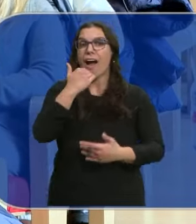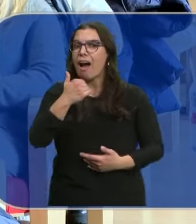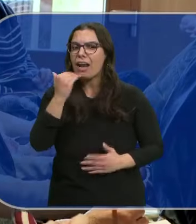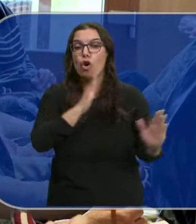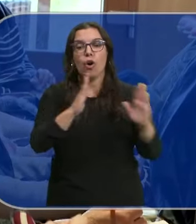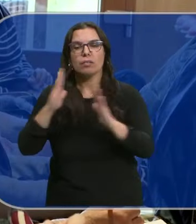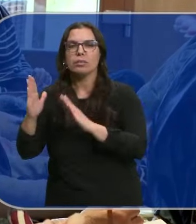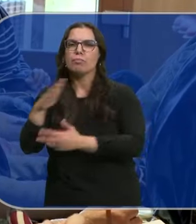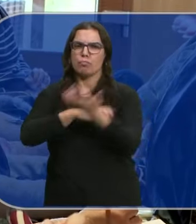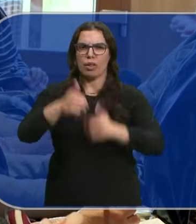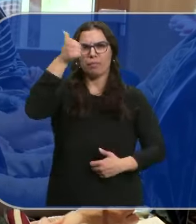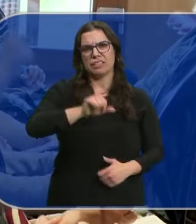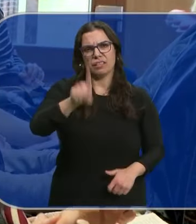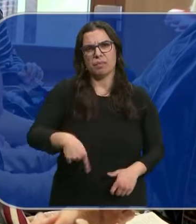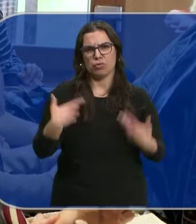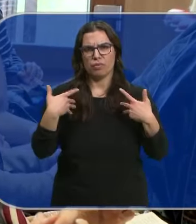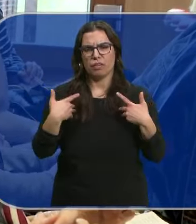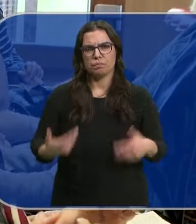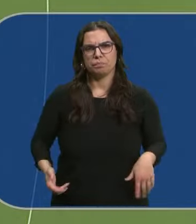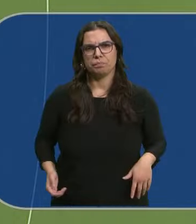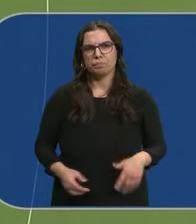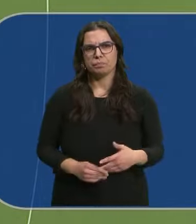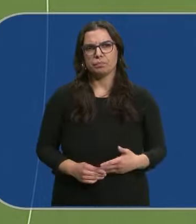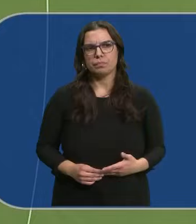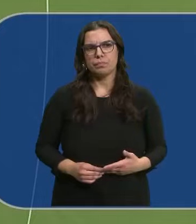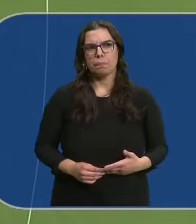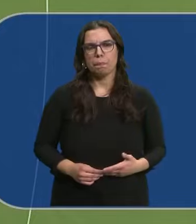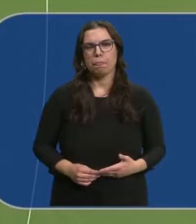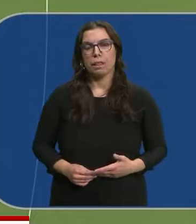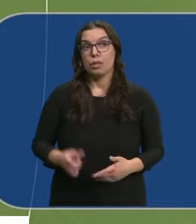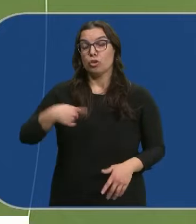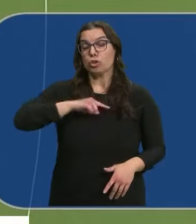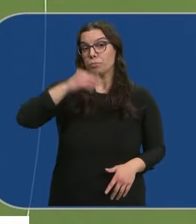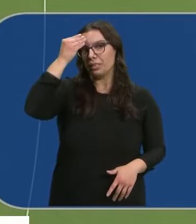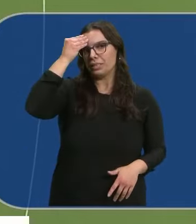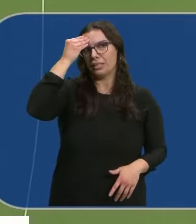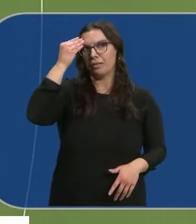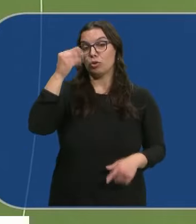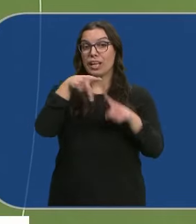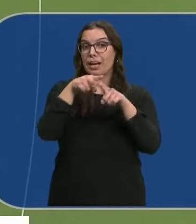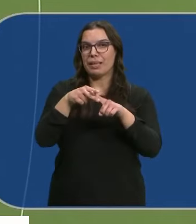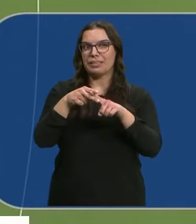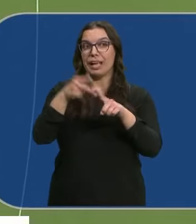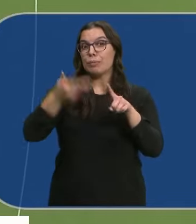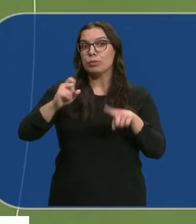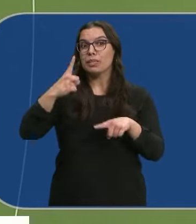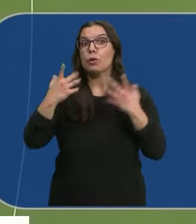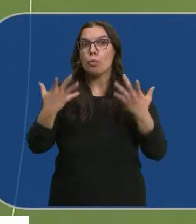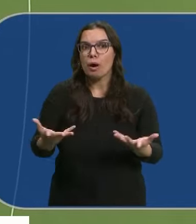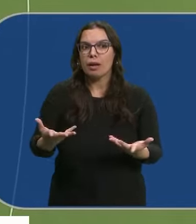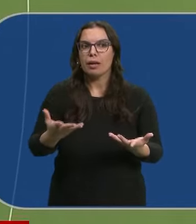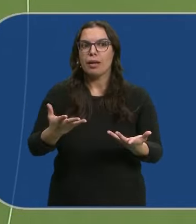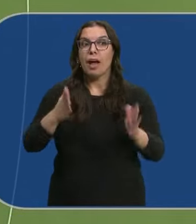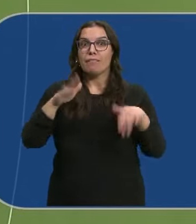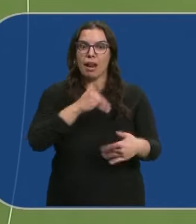sufrido también violencia de género Lo más potente a nuestro juicio De la herramienta Es que se ha podido